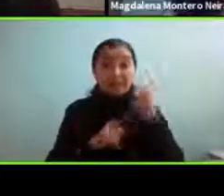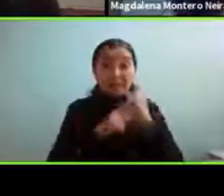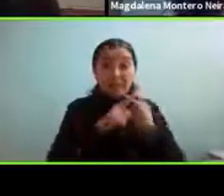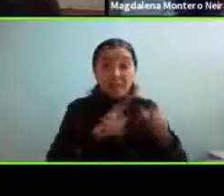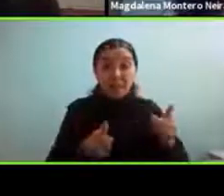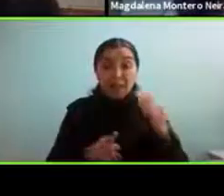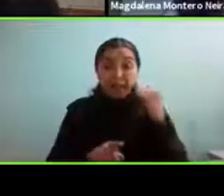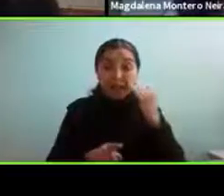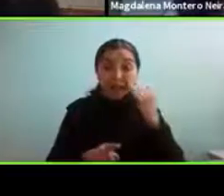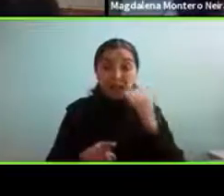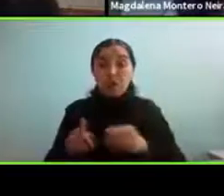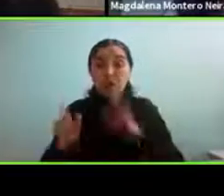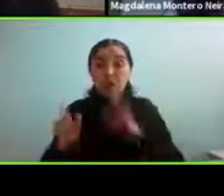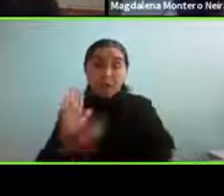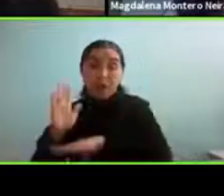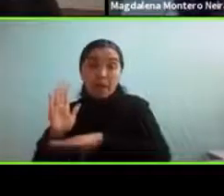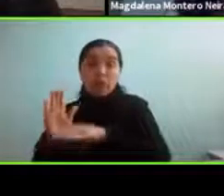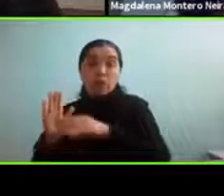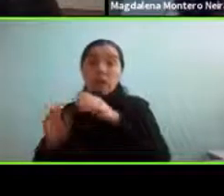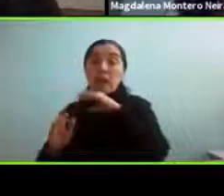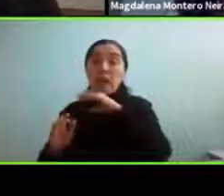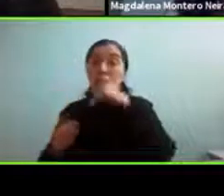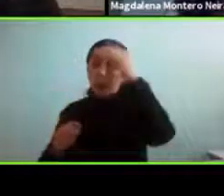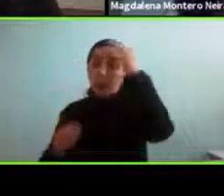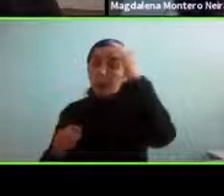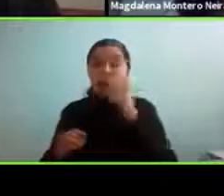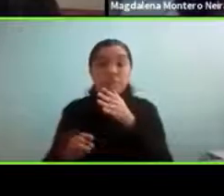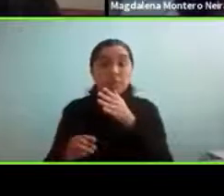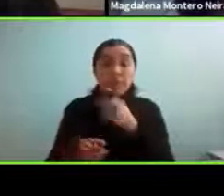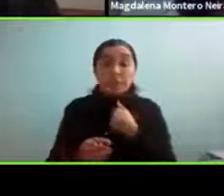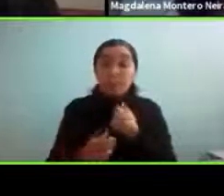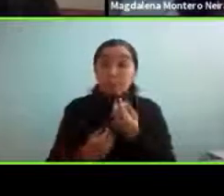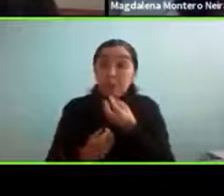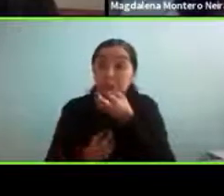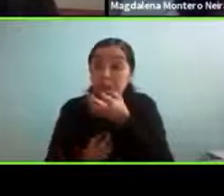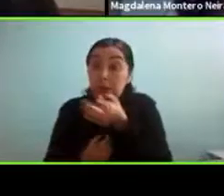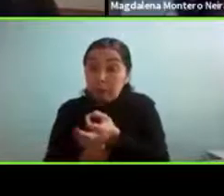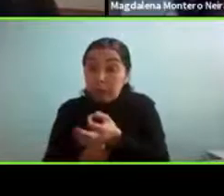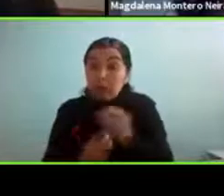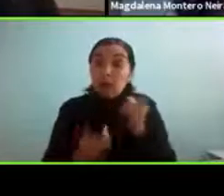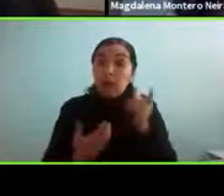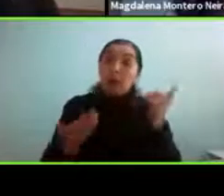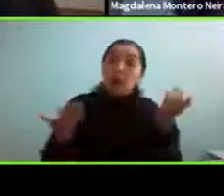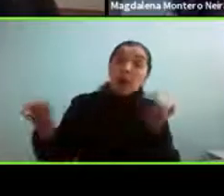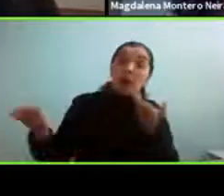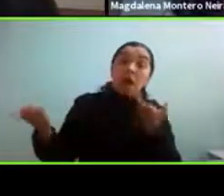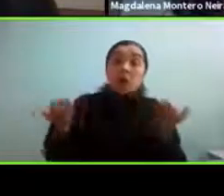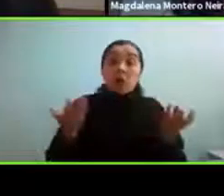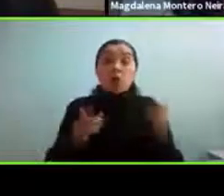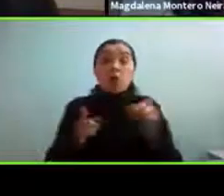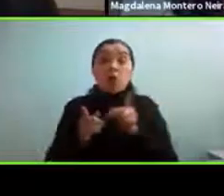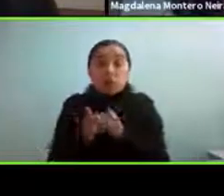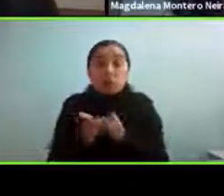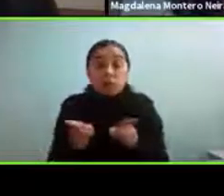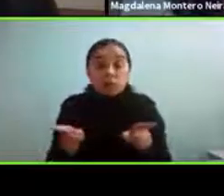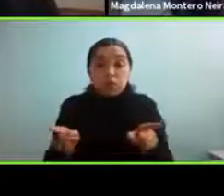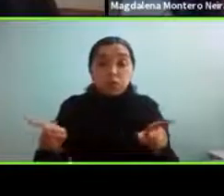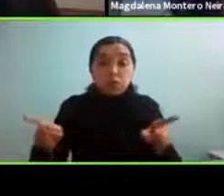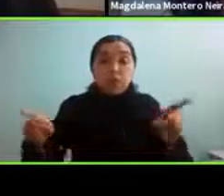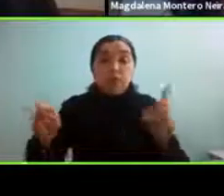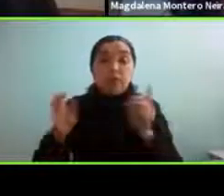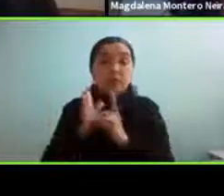me hacía sugerir tal vez un poco tímidamente pero sugería de alguna forma dos trayectorias de desarrollo